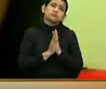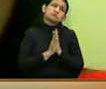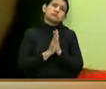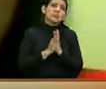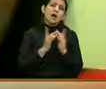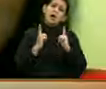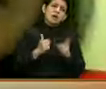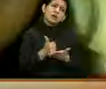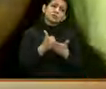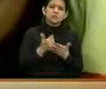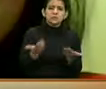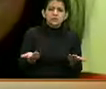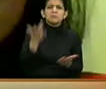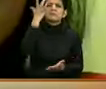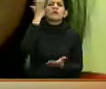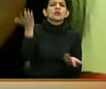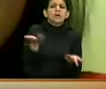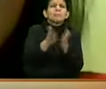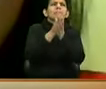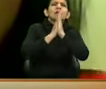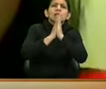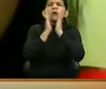que atender. Hace pocos días